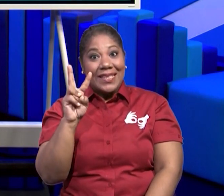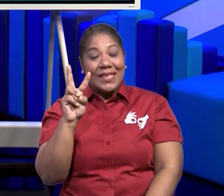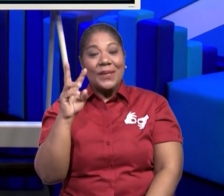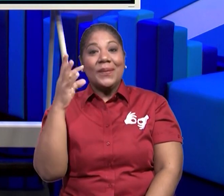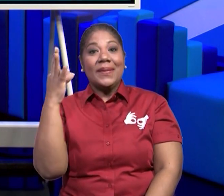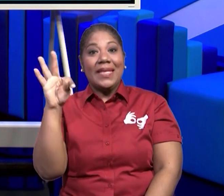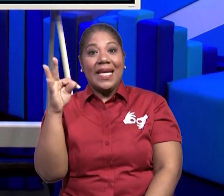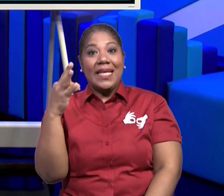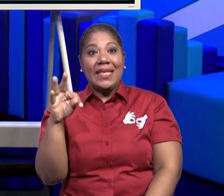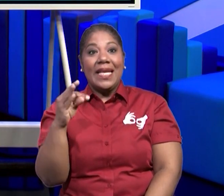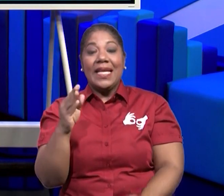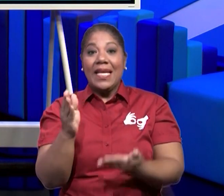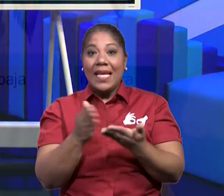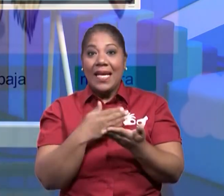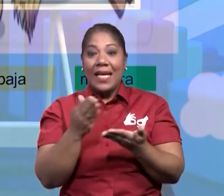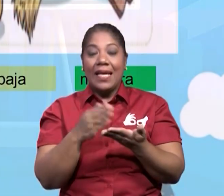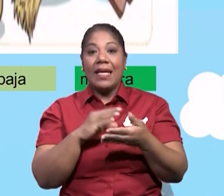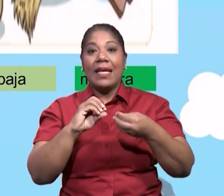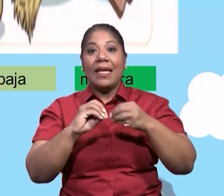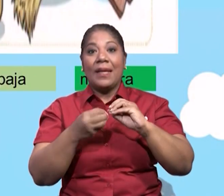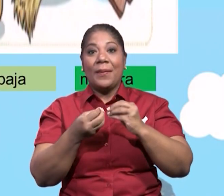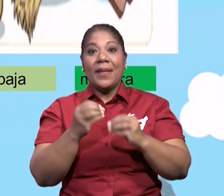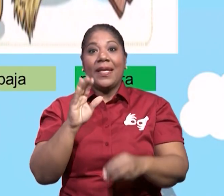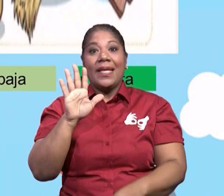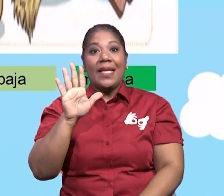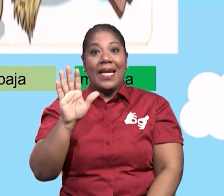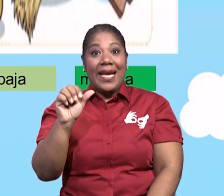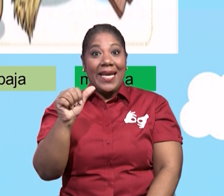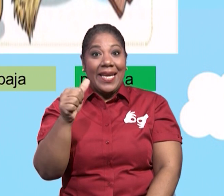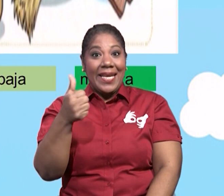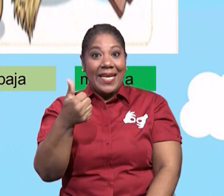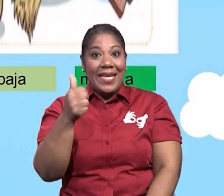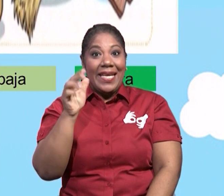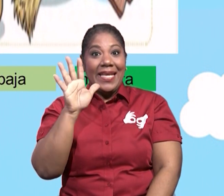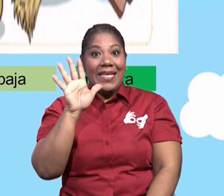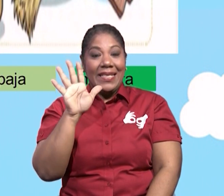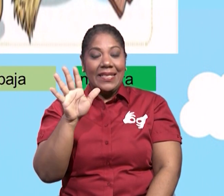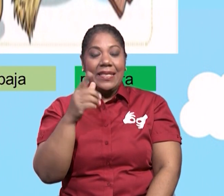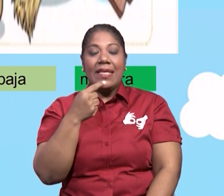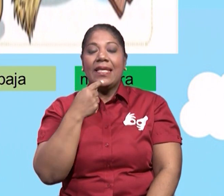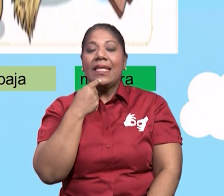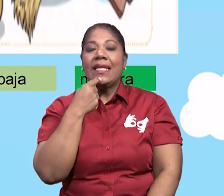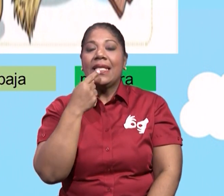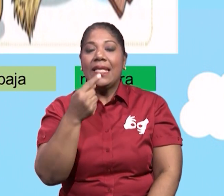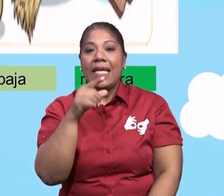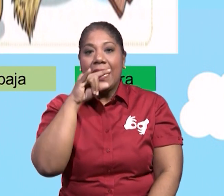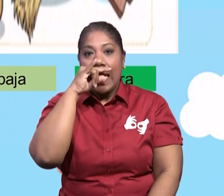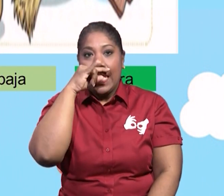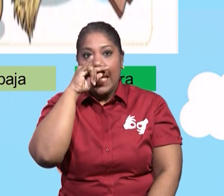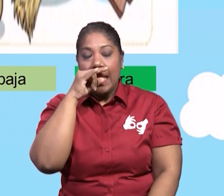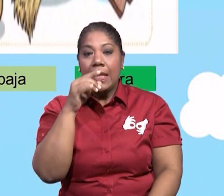encontrar en la página número 15. Indíquele al niño que dibuje un círculo